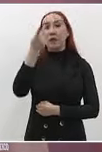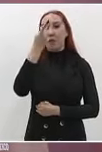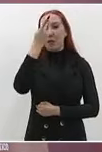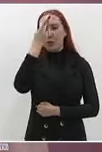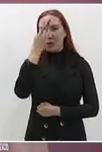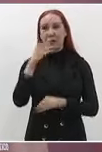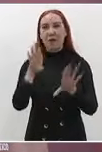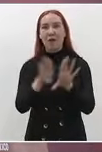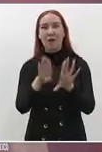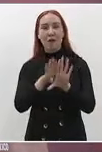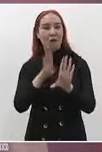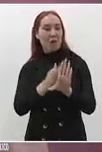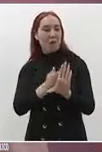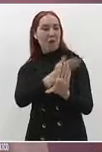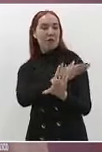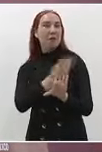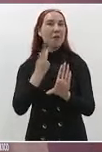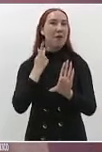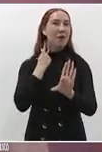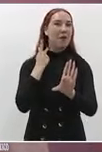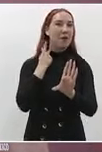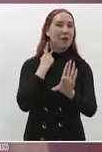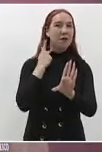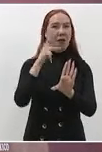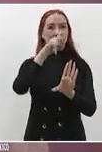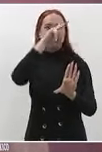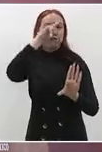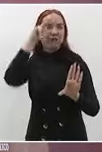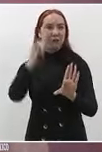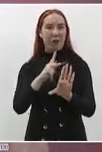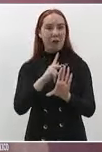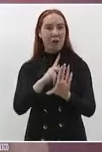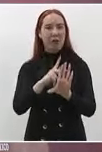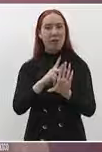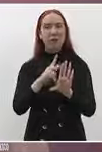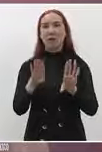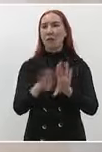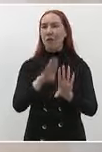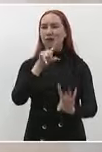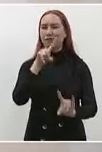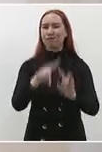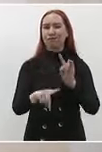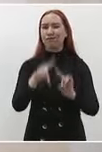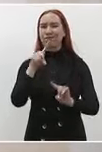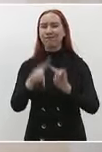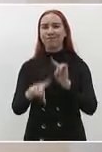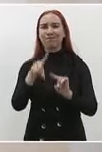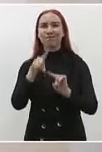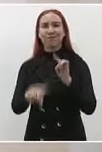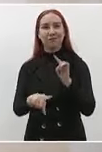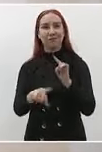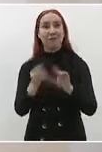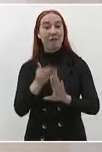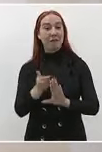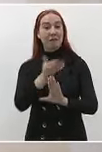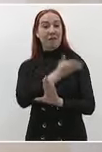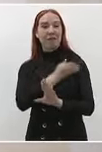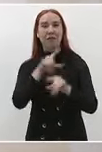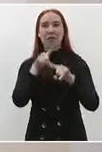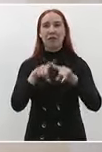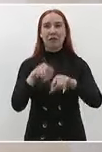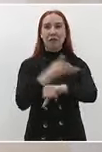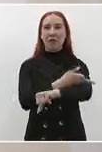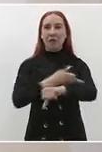político que pisó freno al desarrollo y mantuvo oprimidas a las familias